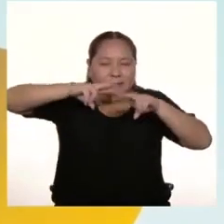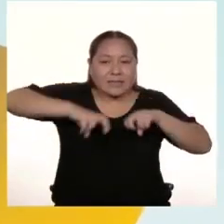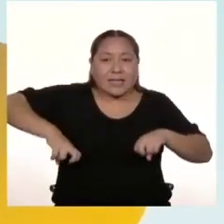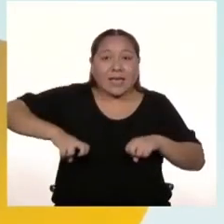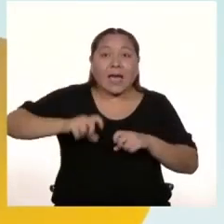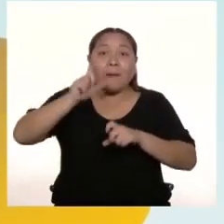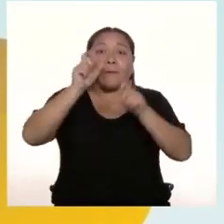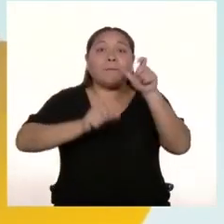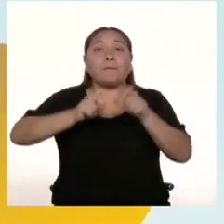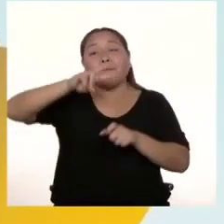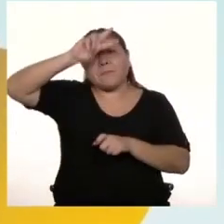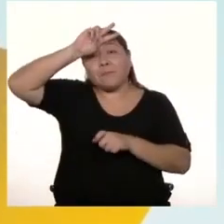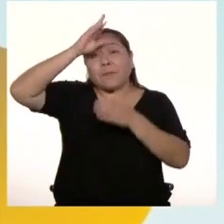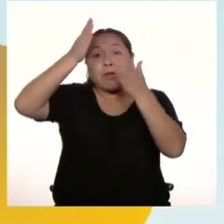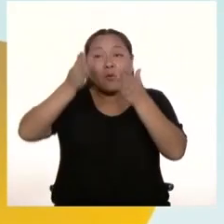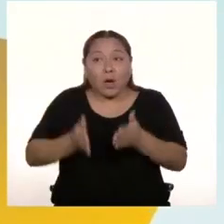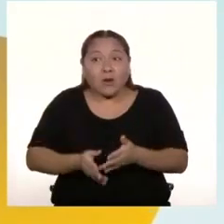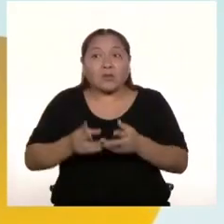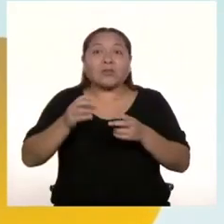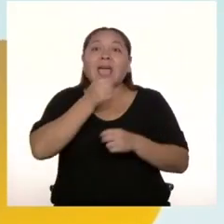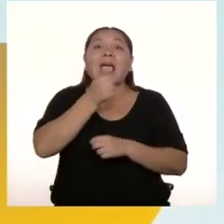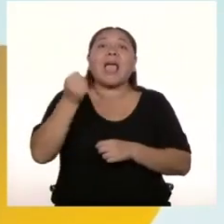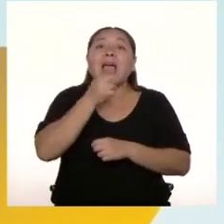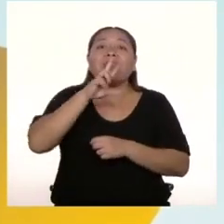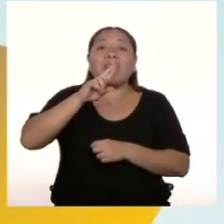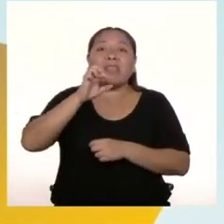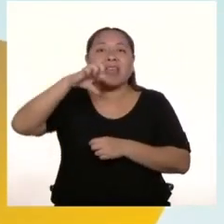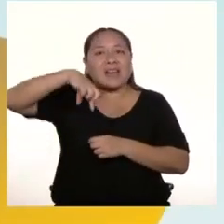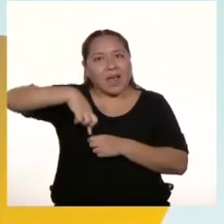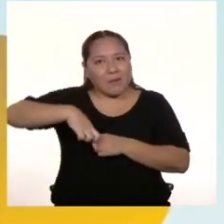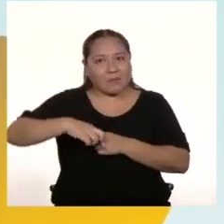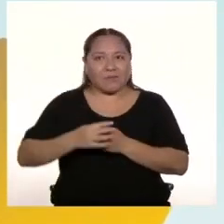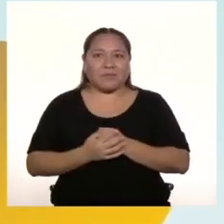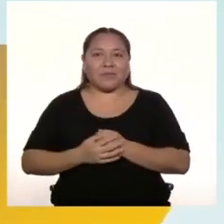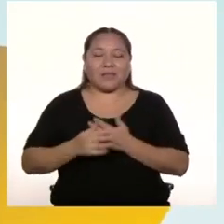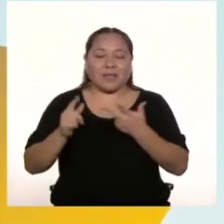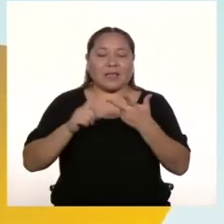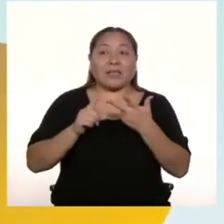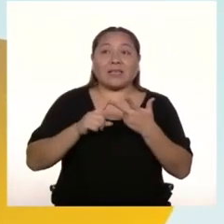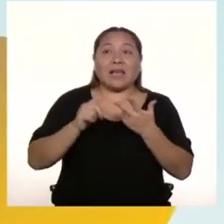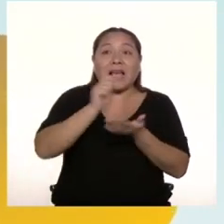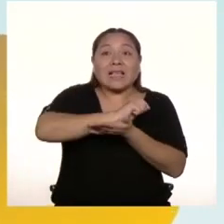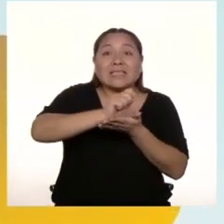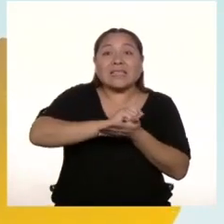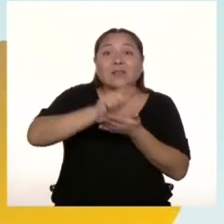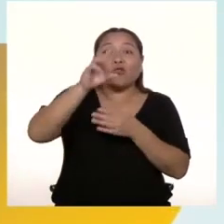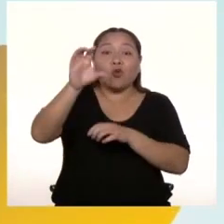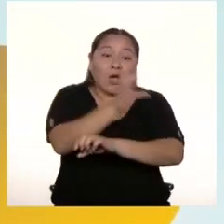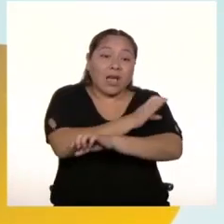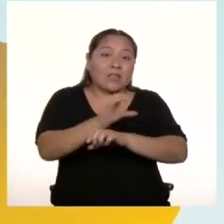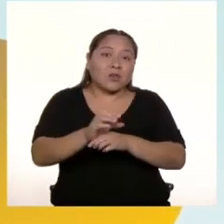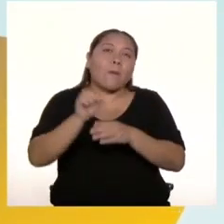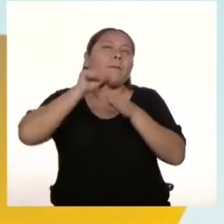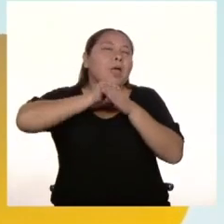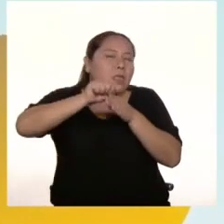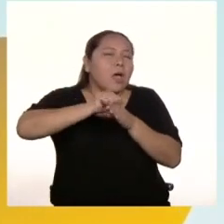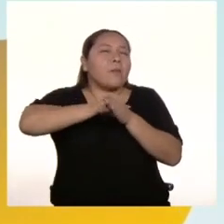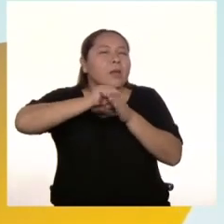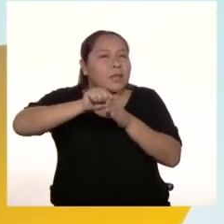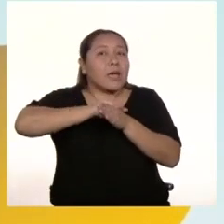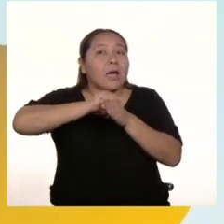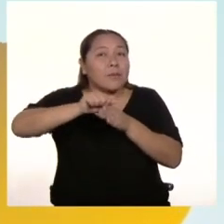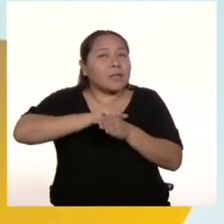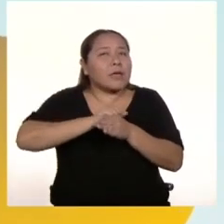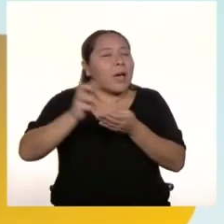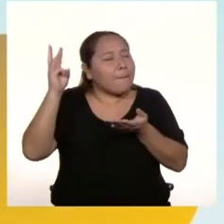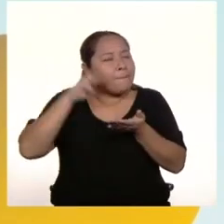en género rap para recibir mayor inspiración. Escribe tu canción para practicar una y otra vez. Cuanto